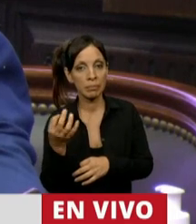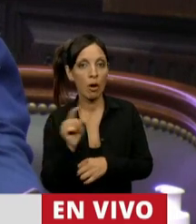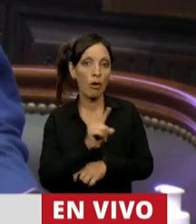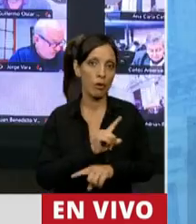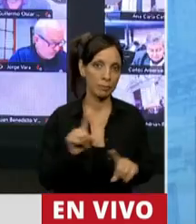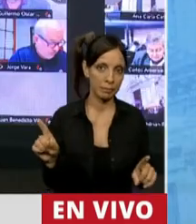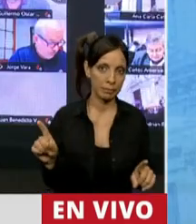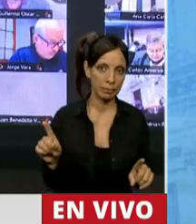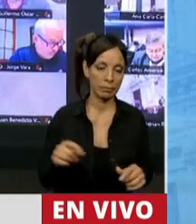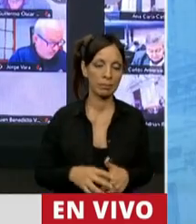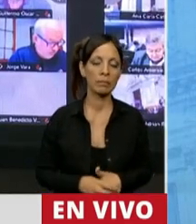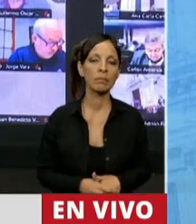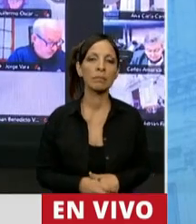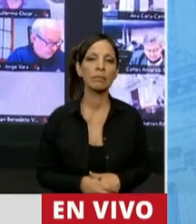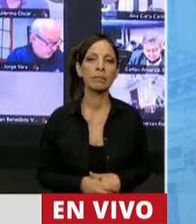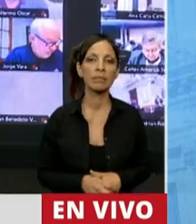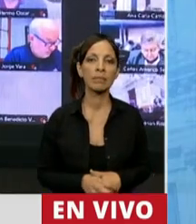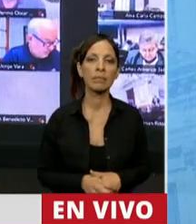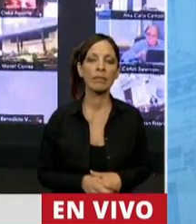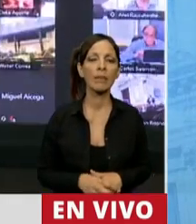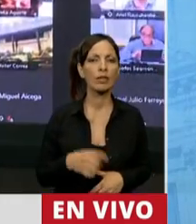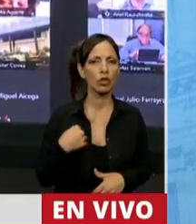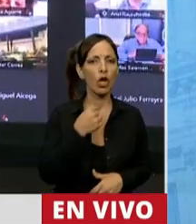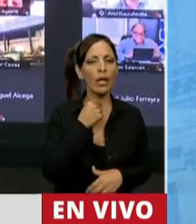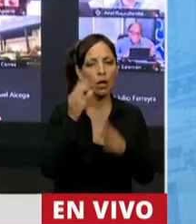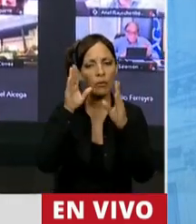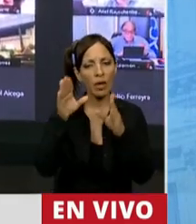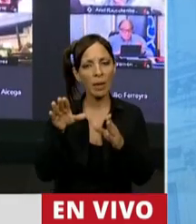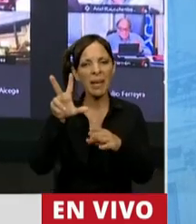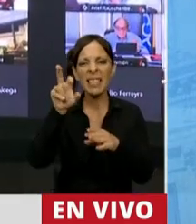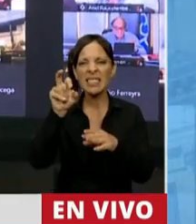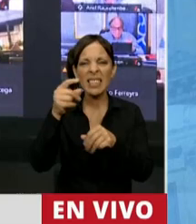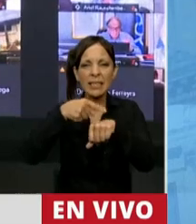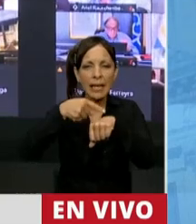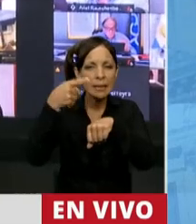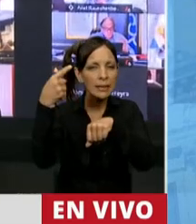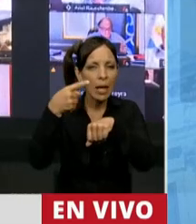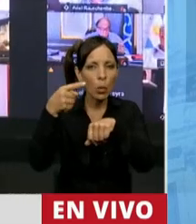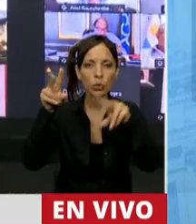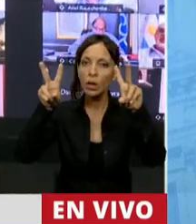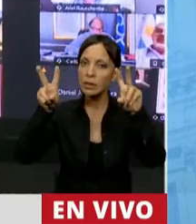Dicho esto, y previo a enfocarme 30 segundos en el tema de fondo,